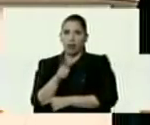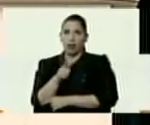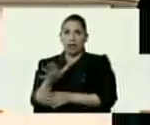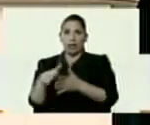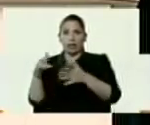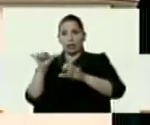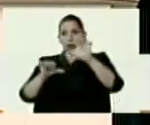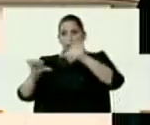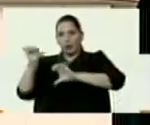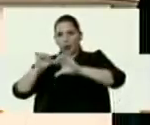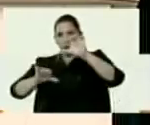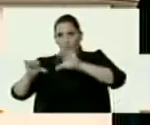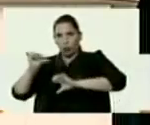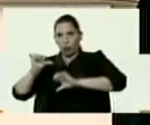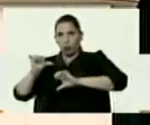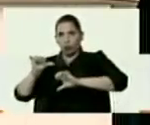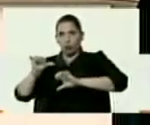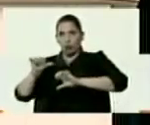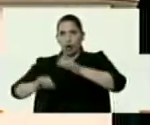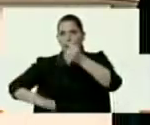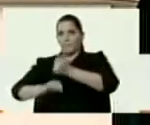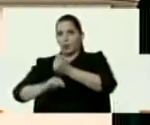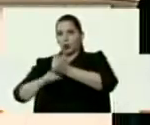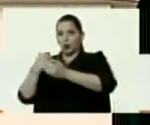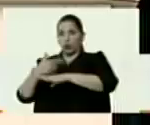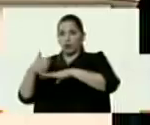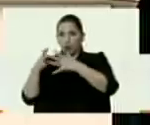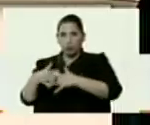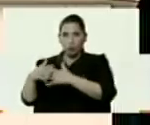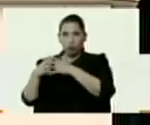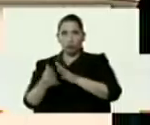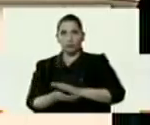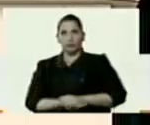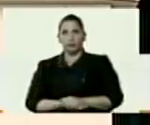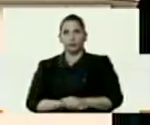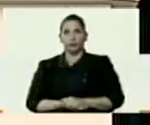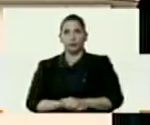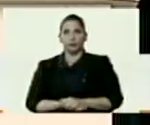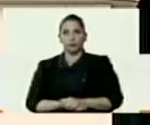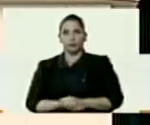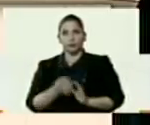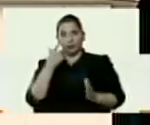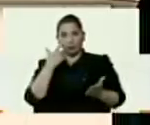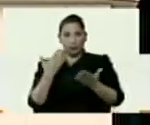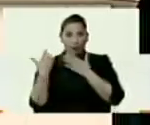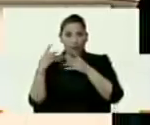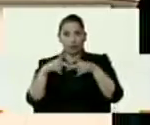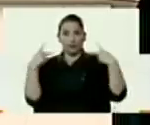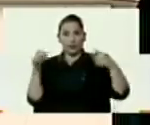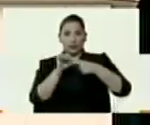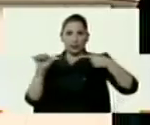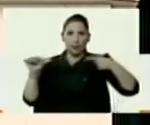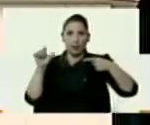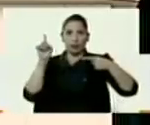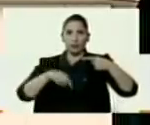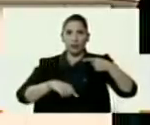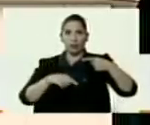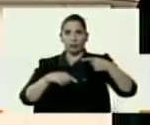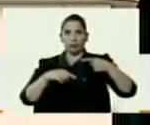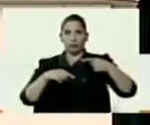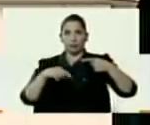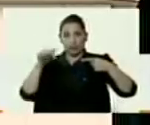laboratorios de hacker con los que cuenta el gobierno de los Estados Unidos. Esto fue en la revista Semana que apareció esta